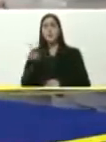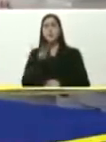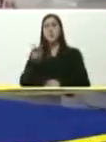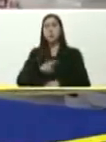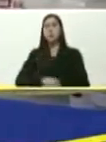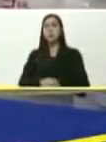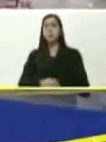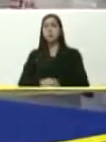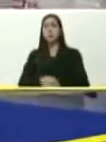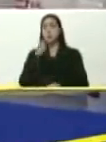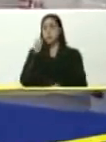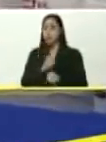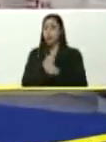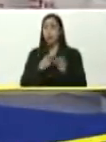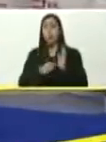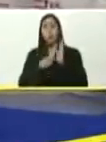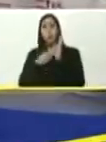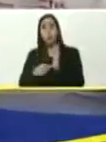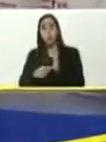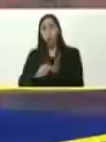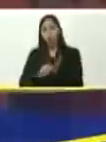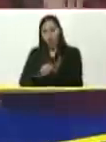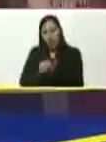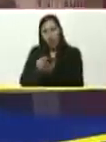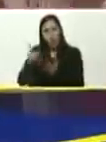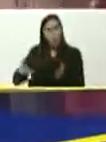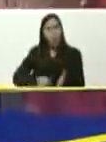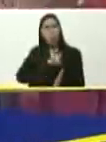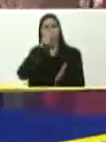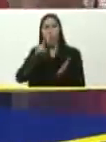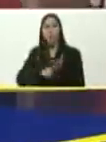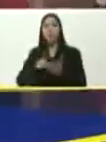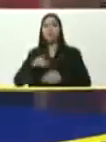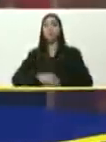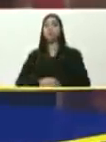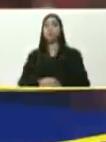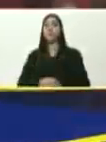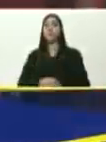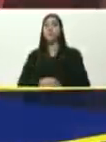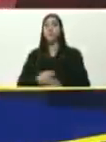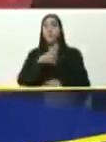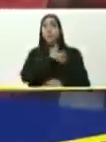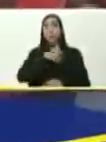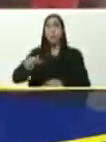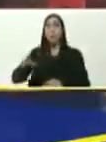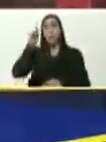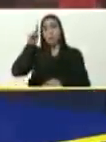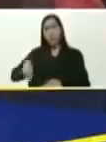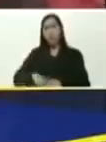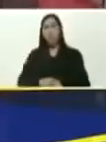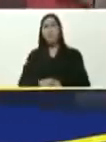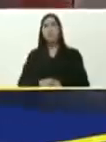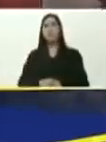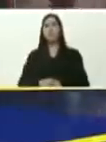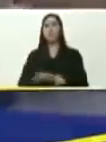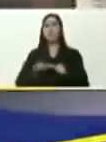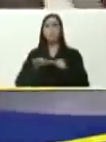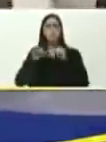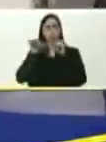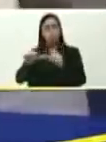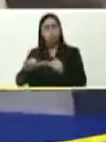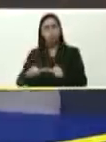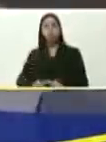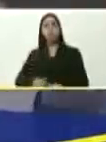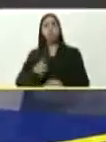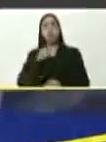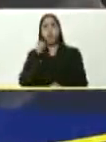una fuerza, labor, que ha demostrado, la lealtad absoluta, tanto a nuestra patria, como a usted, que se han permanecido, en su puesto